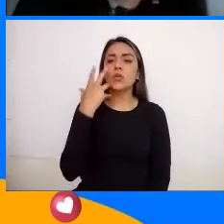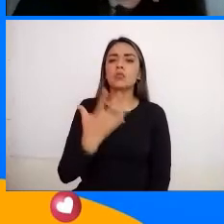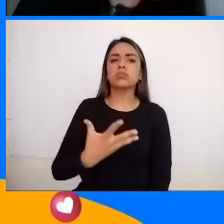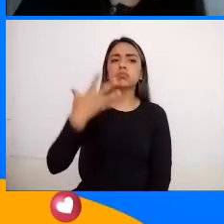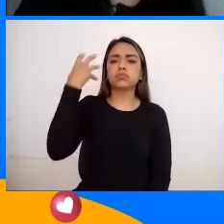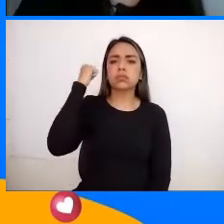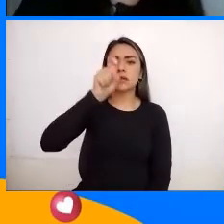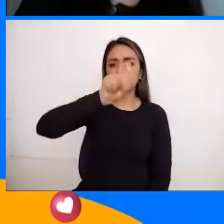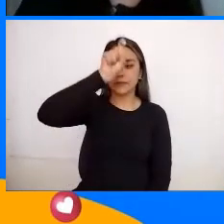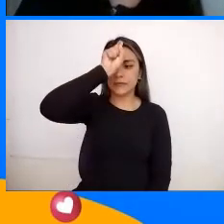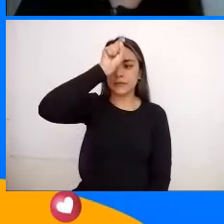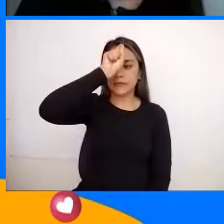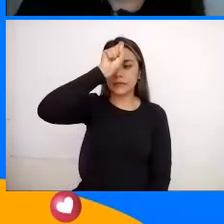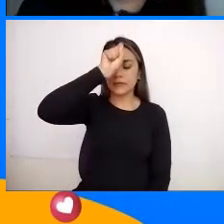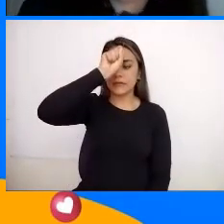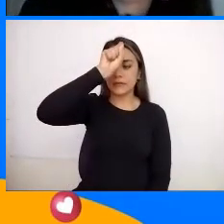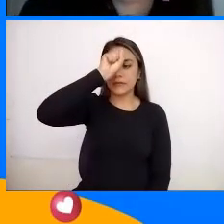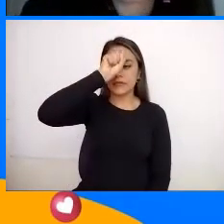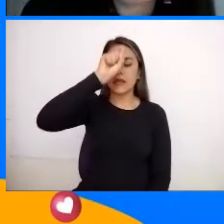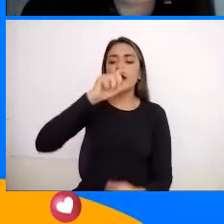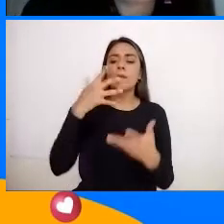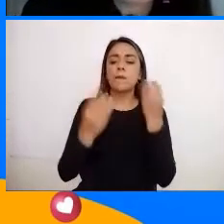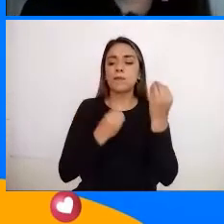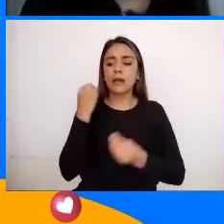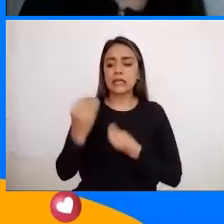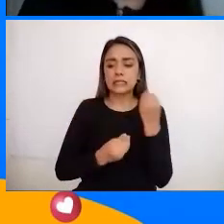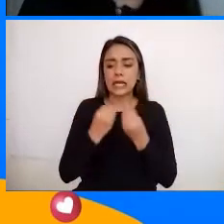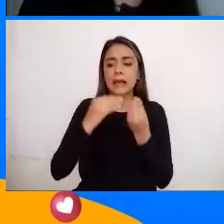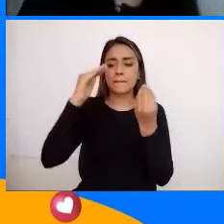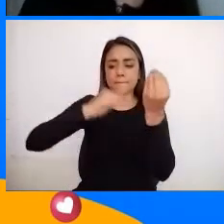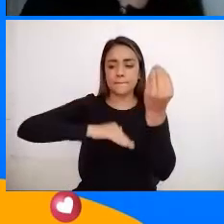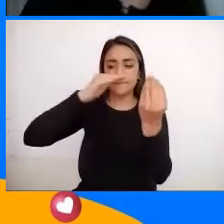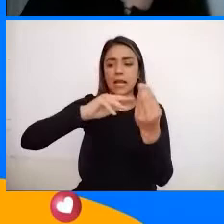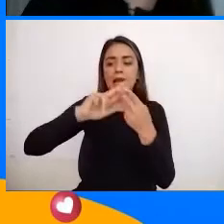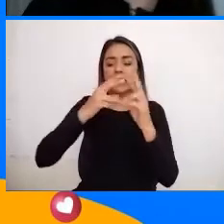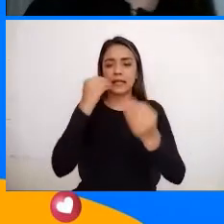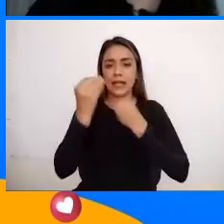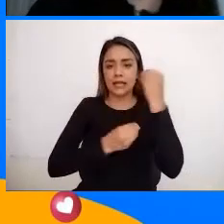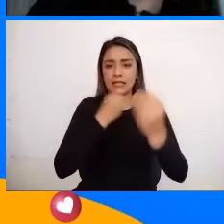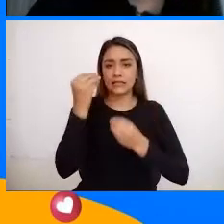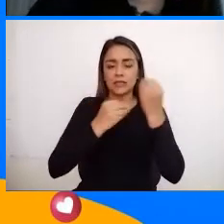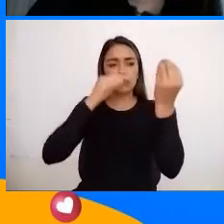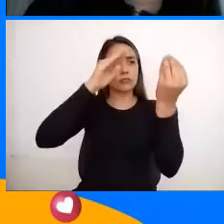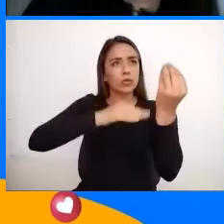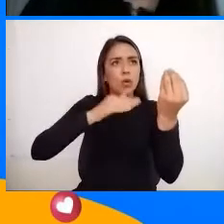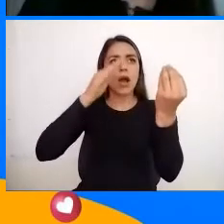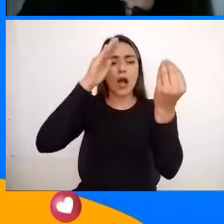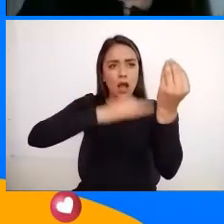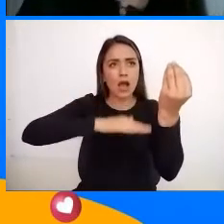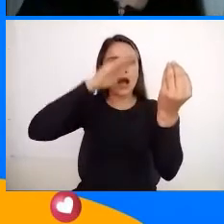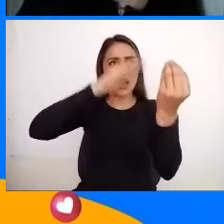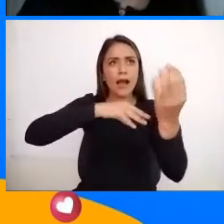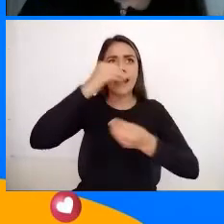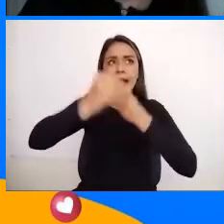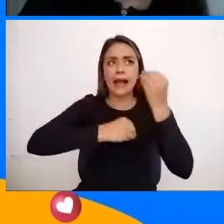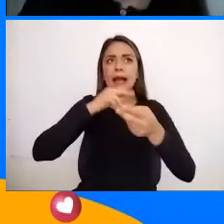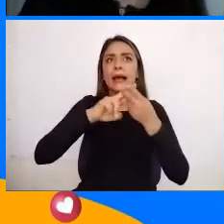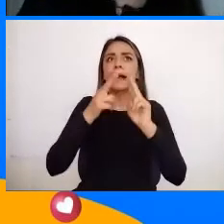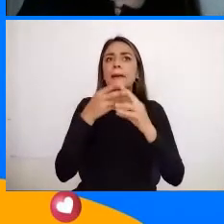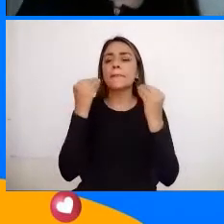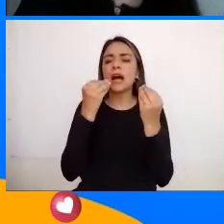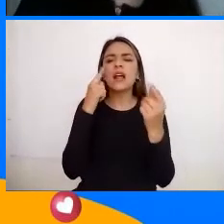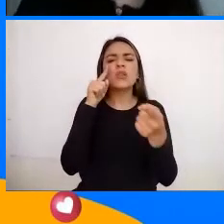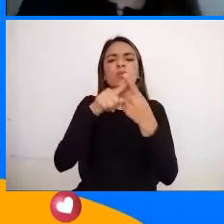Y vamos a ver Otras Otras civilizaciones Se hacían este tipo De peregrinaciones Que eran Para adorar